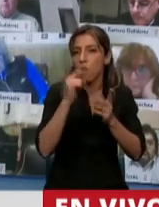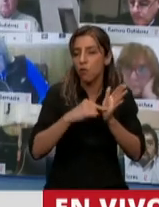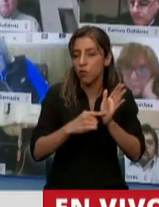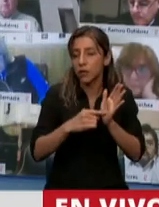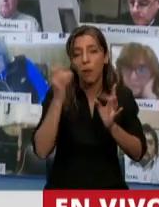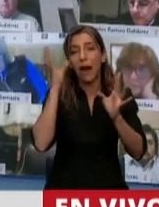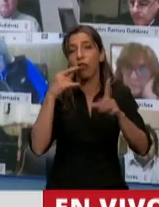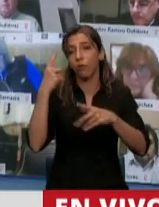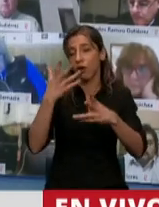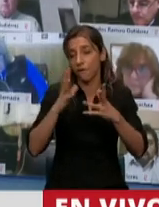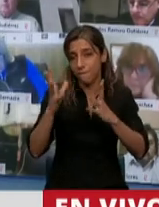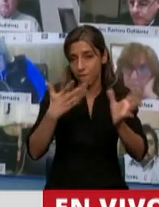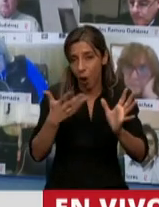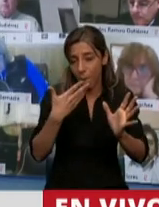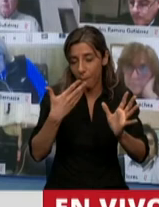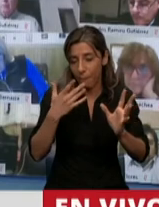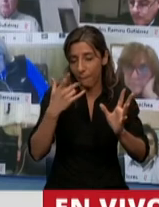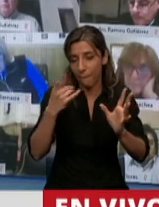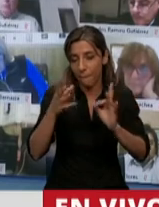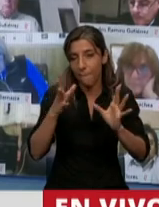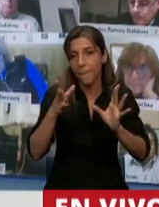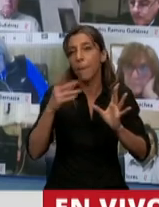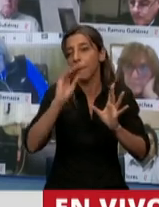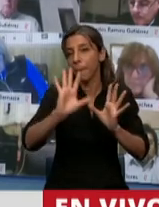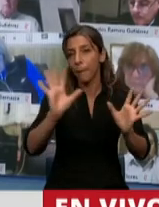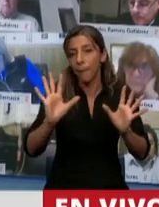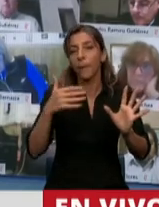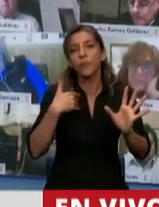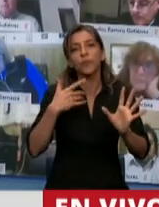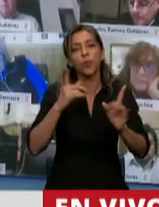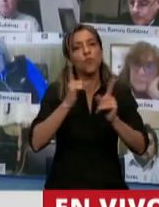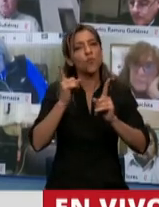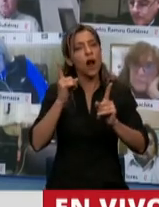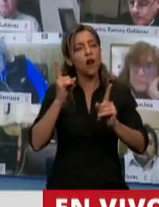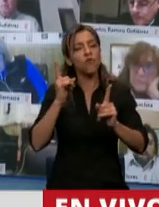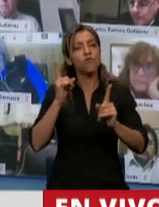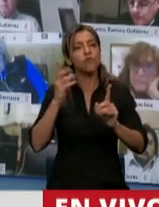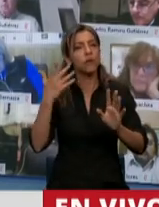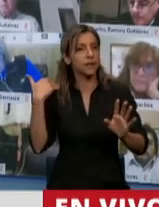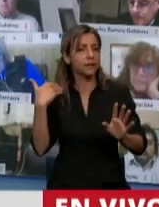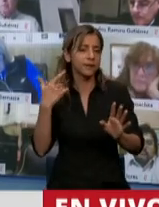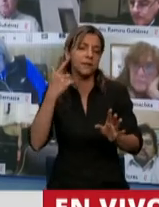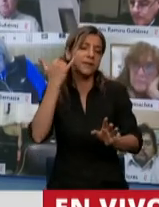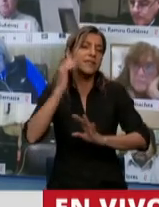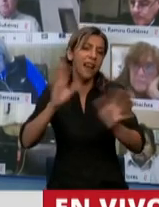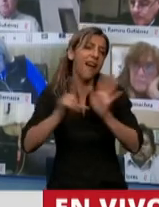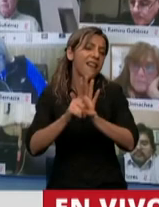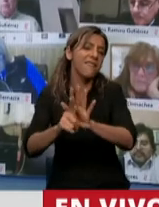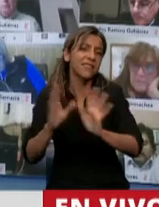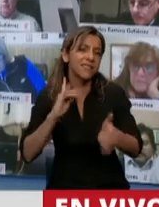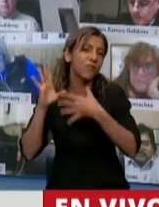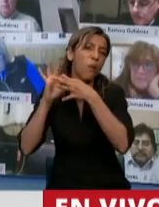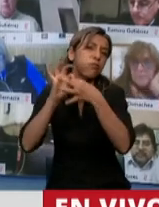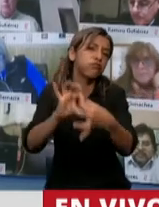expresión. Pido disculpas. Las últimas leyes que sancionamos sobre lo que tenemos claramente una identidad nacional. Así que, señora